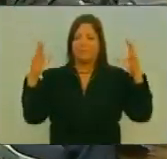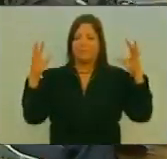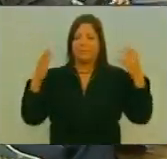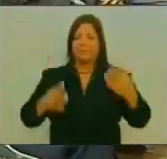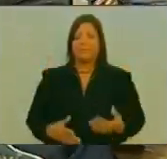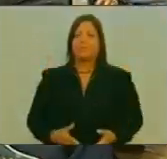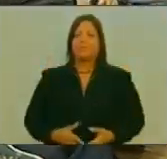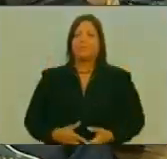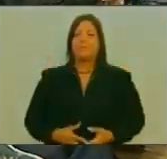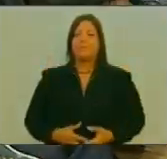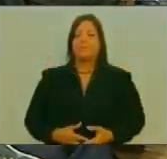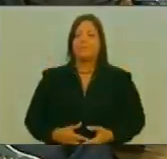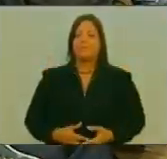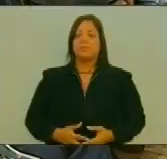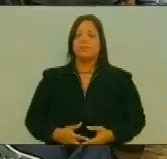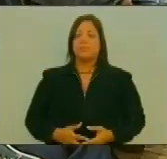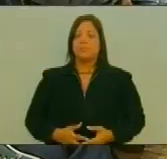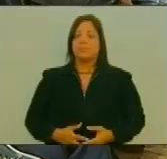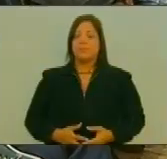Y no